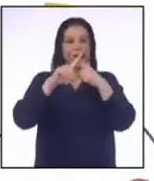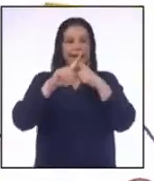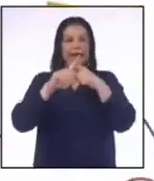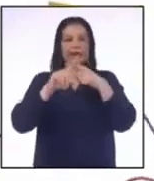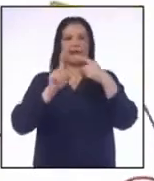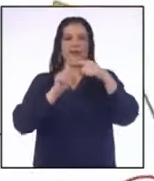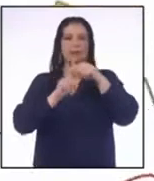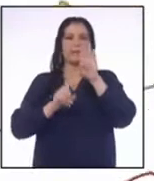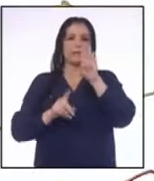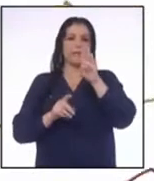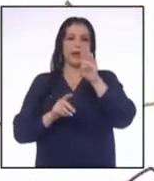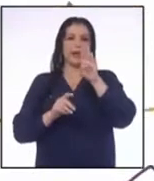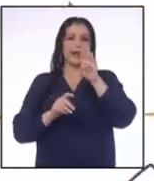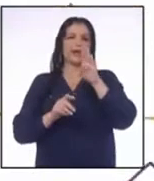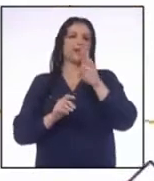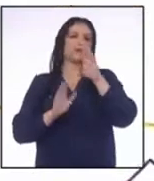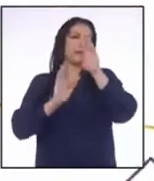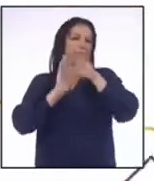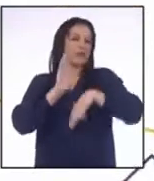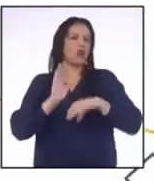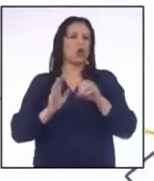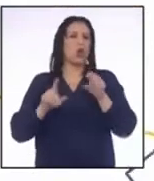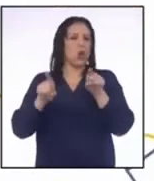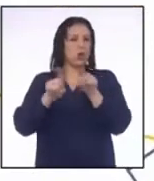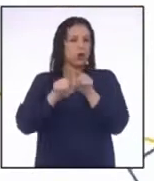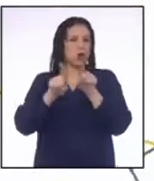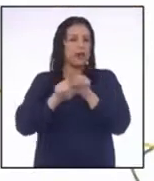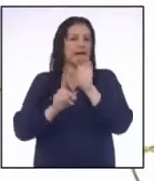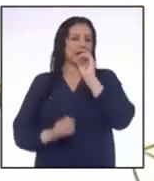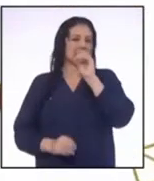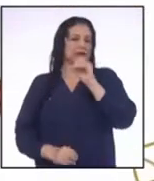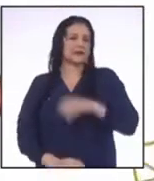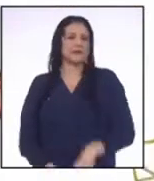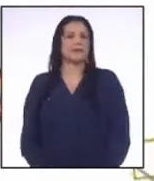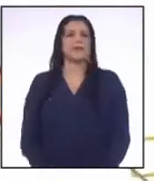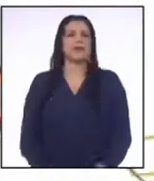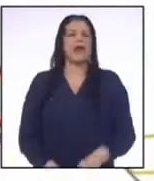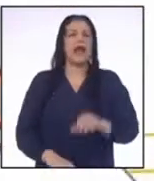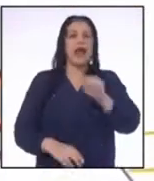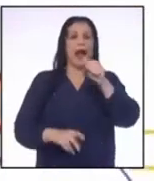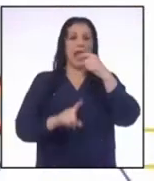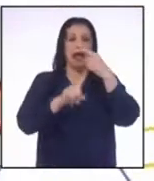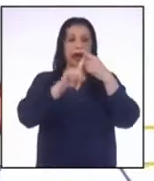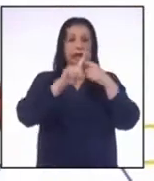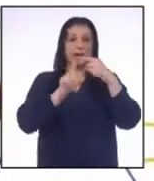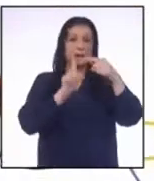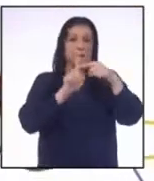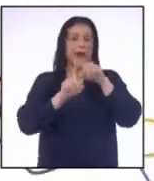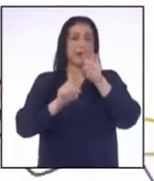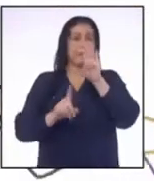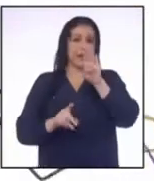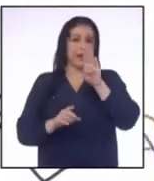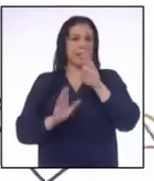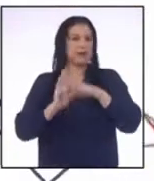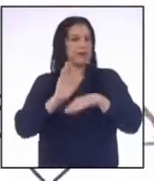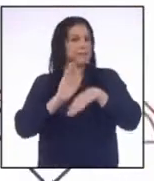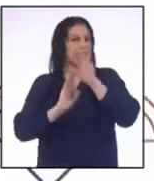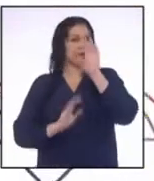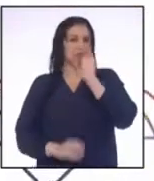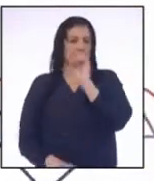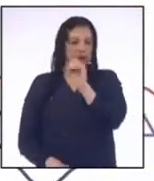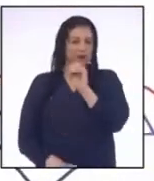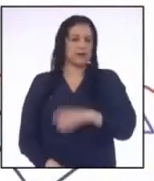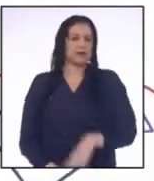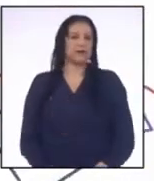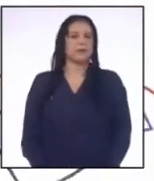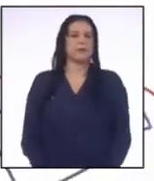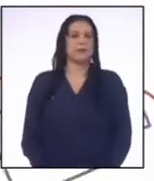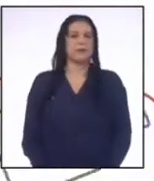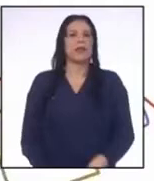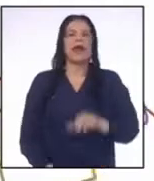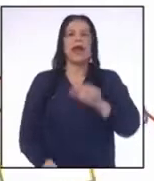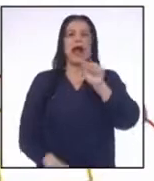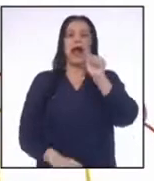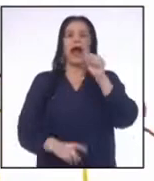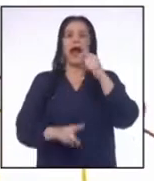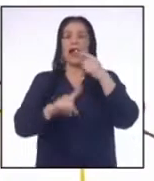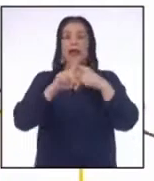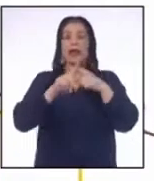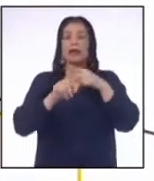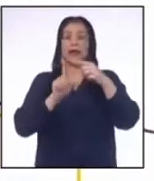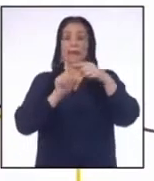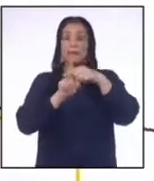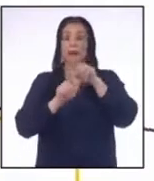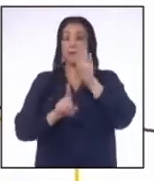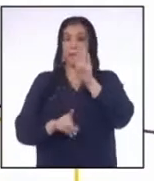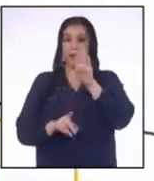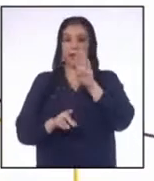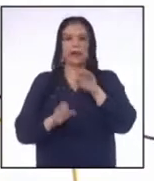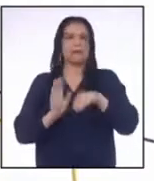Es menor o igual que 0 Ax más b Es mayor que 0 Ax más